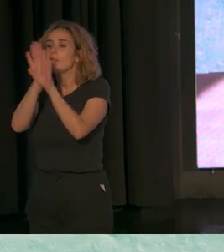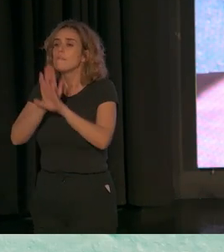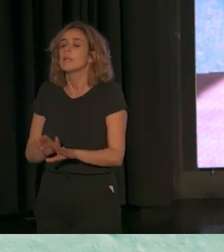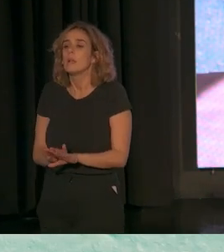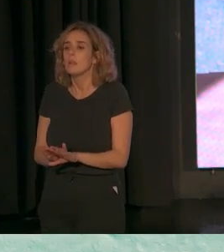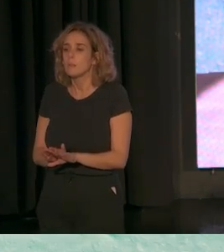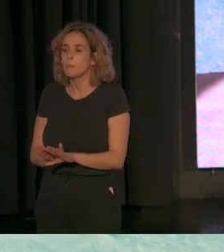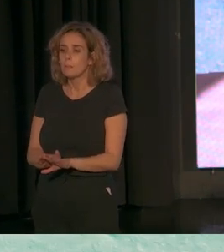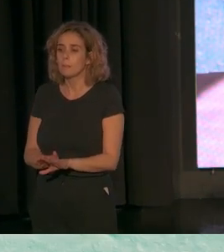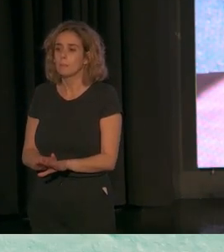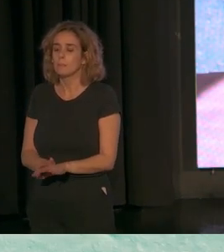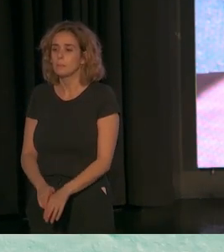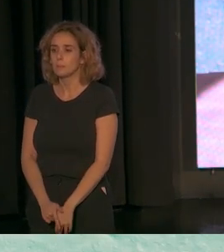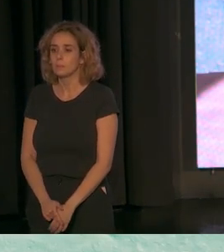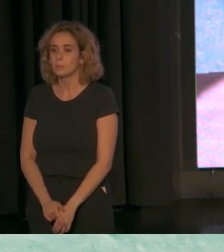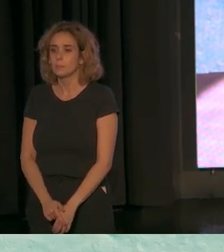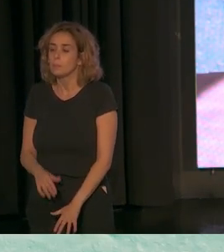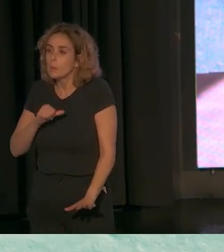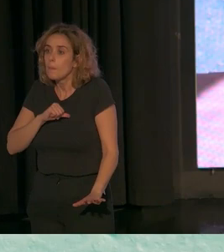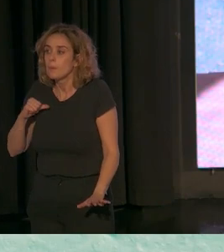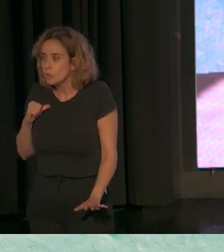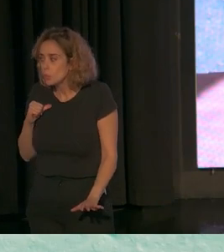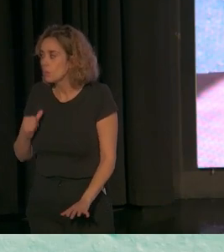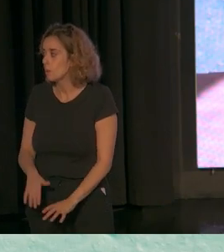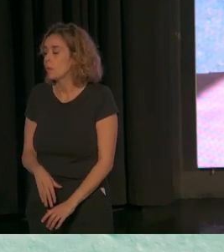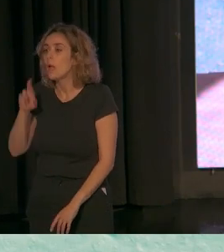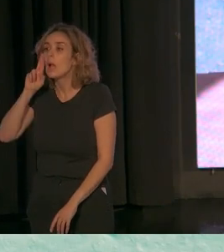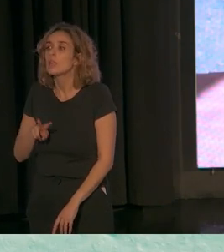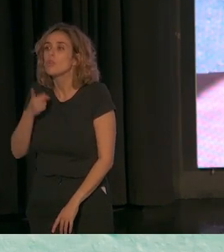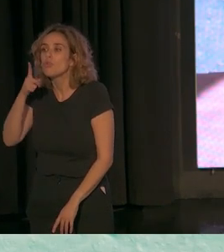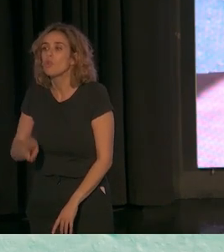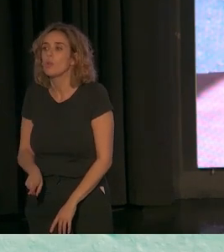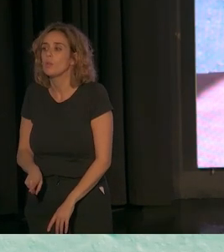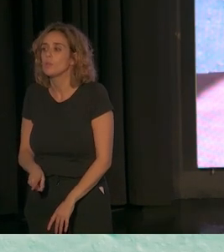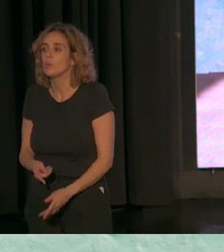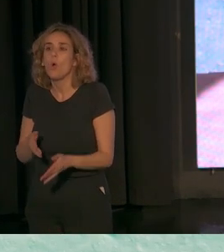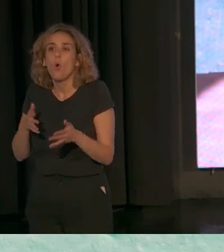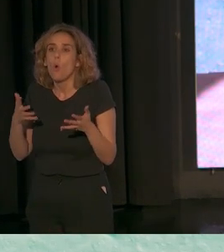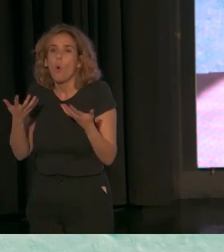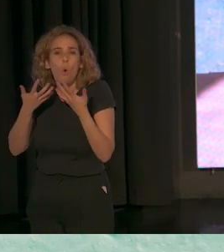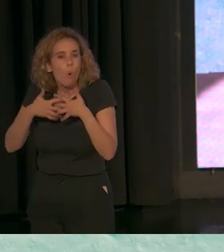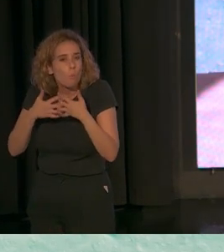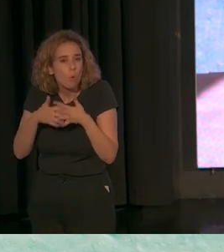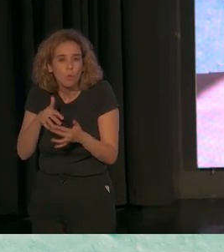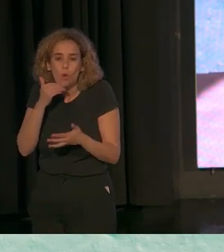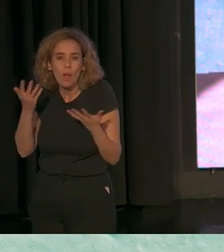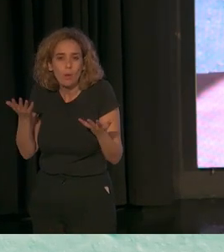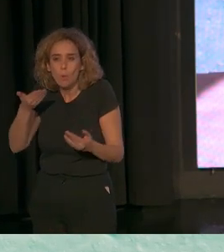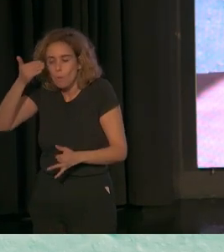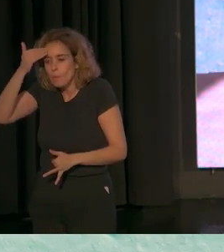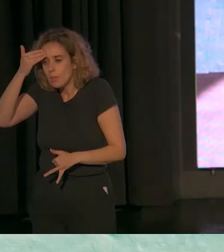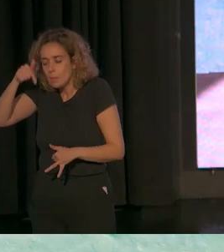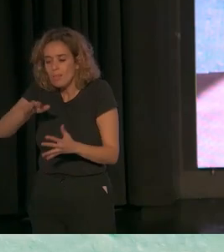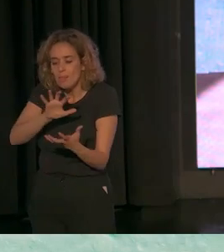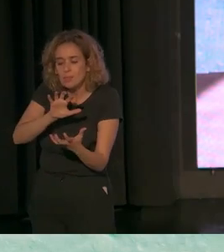dejadme, ni que sea personalmente, reconocer también que un motor de este cambio, a nivel conceptual